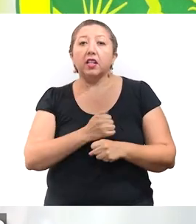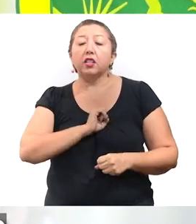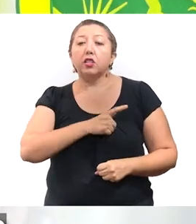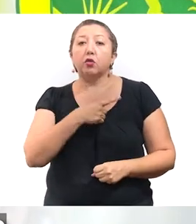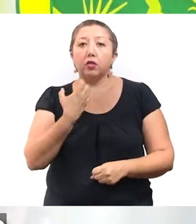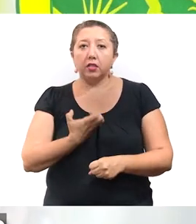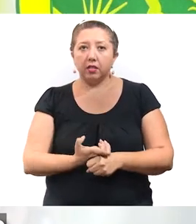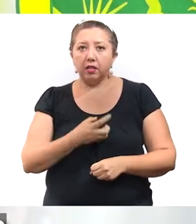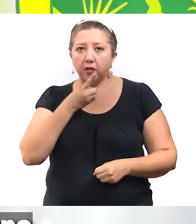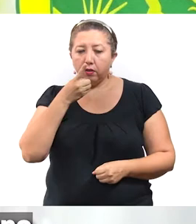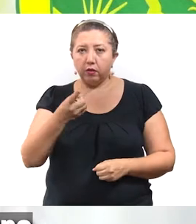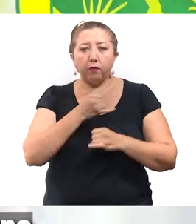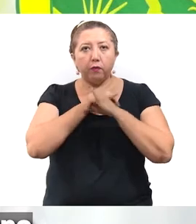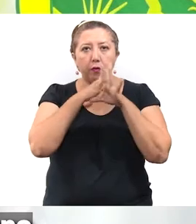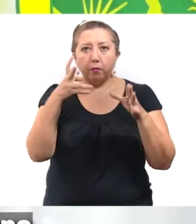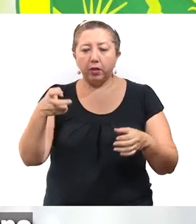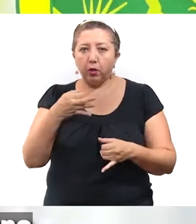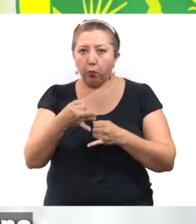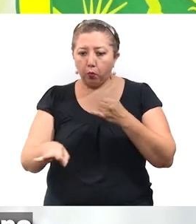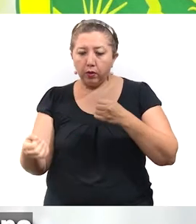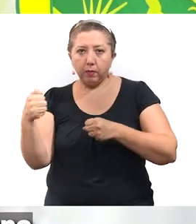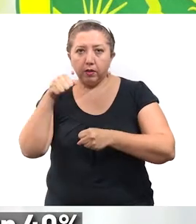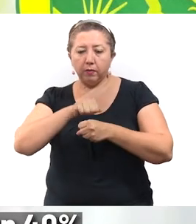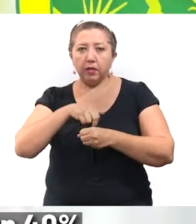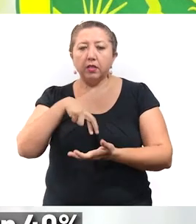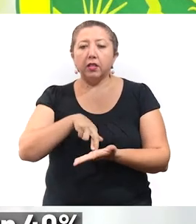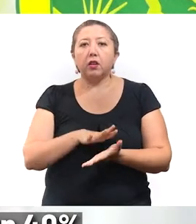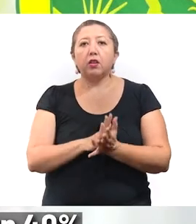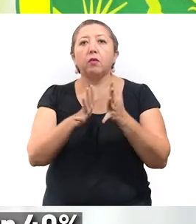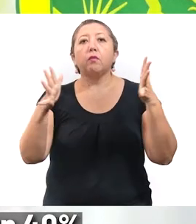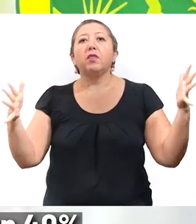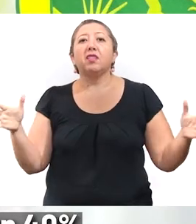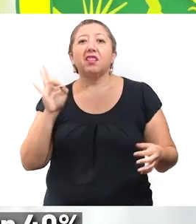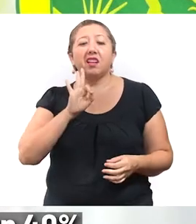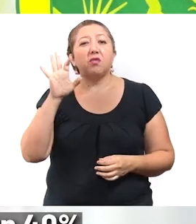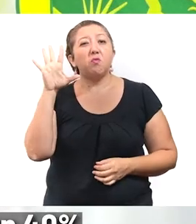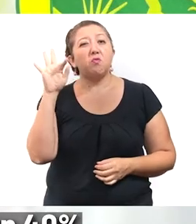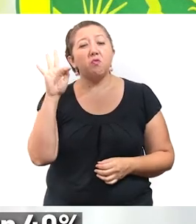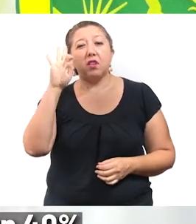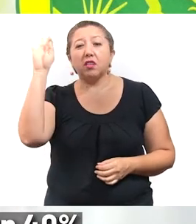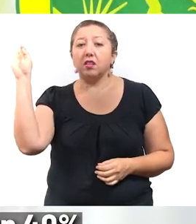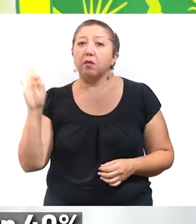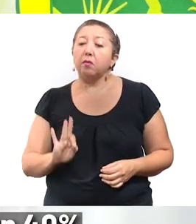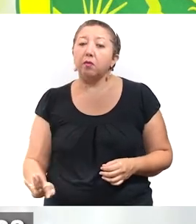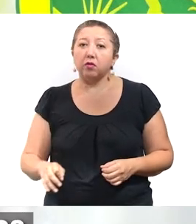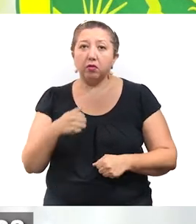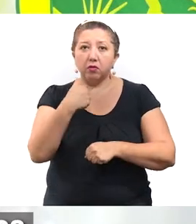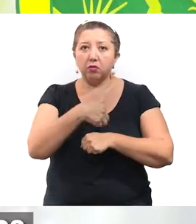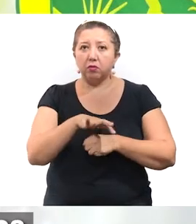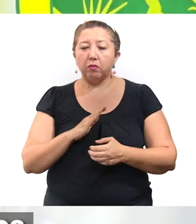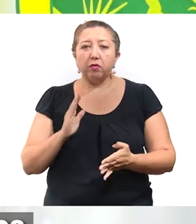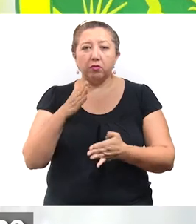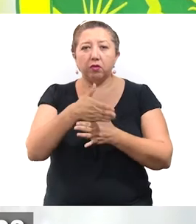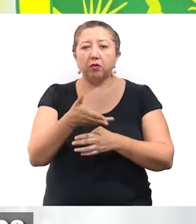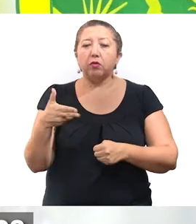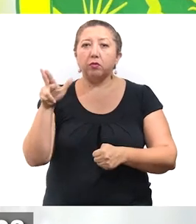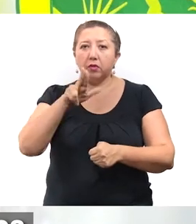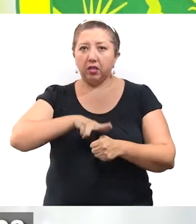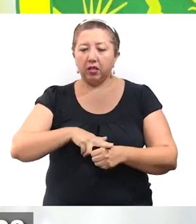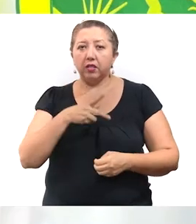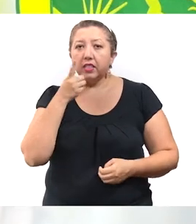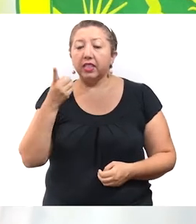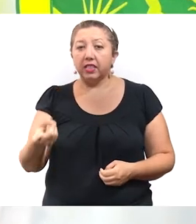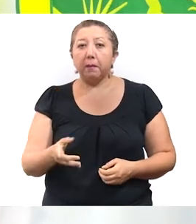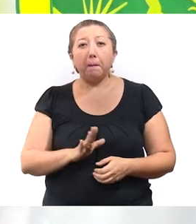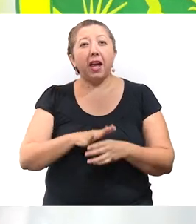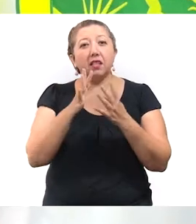Secretaría de Salud en el Estado nos informa que en esta última semana se ha registrado un incremento de casi un 40% en el número de ingresos hospitalarios,